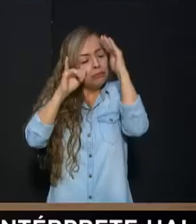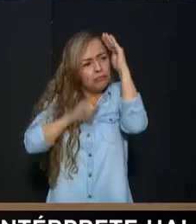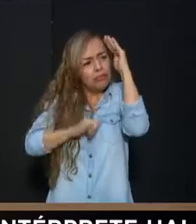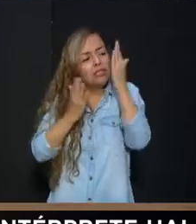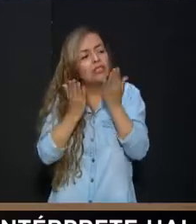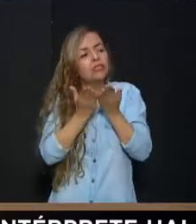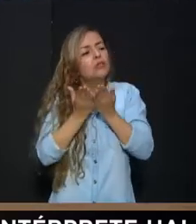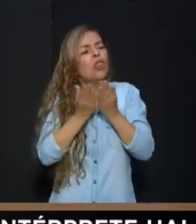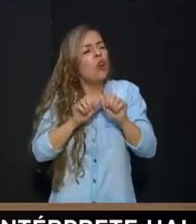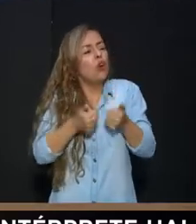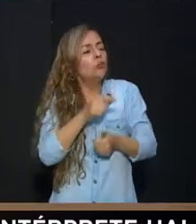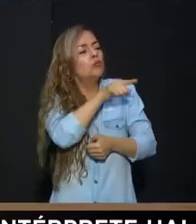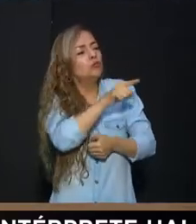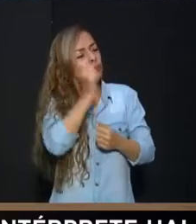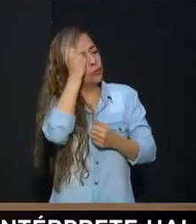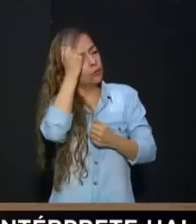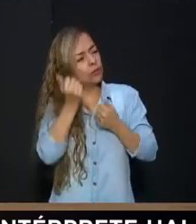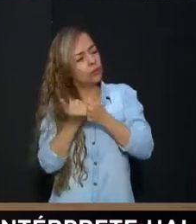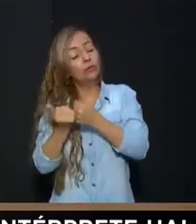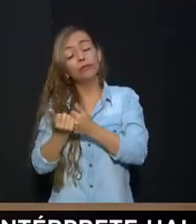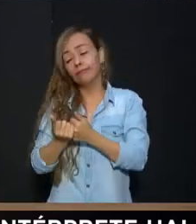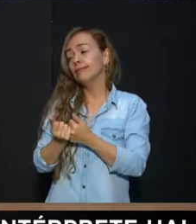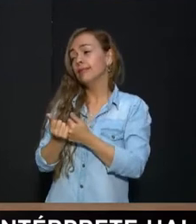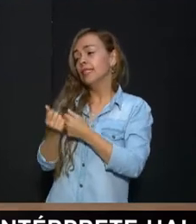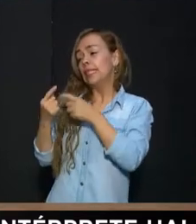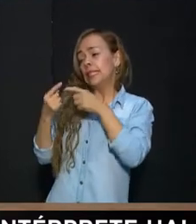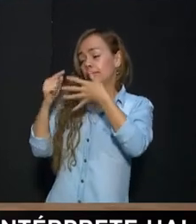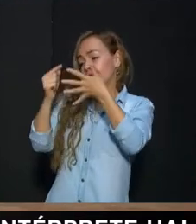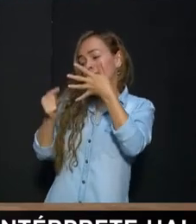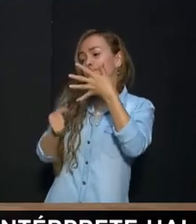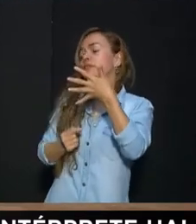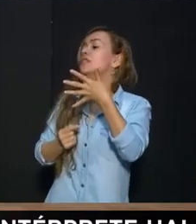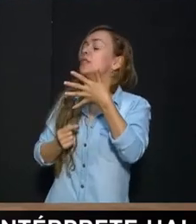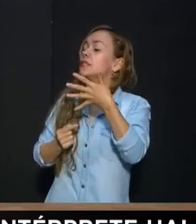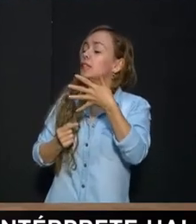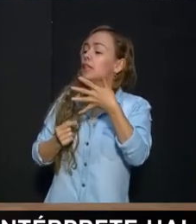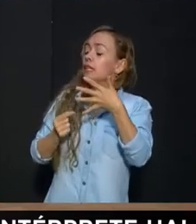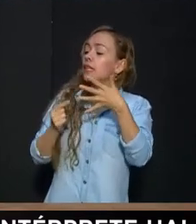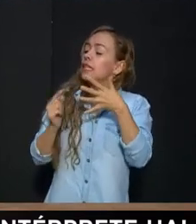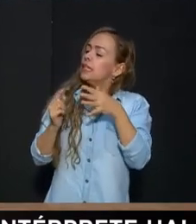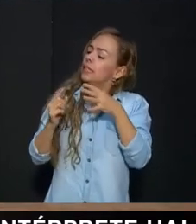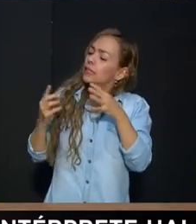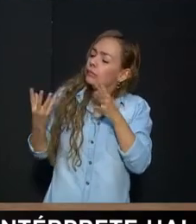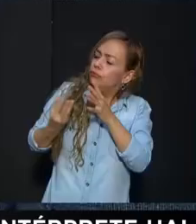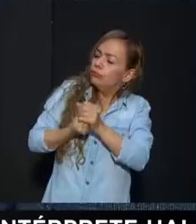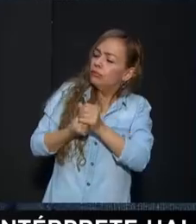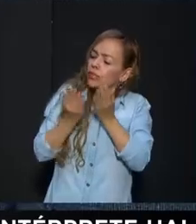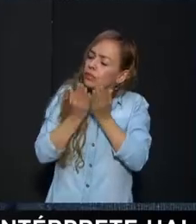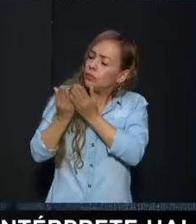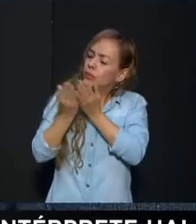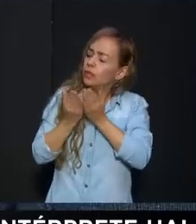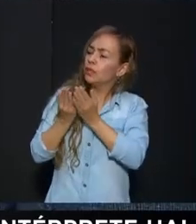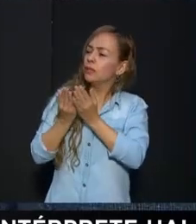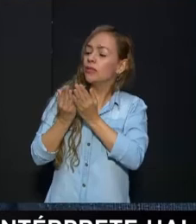Bueno, varias cositas Ahorita estábamos hablando del término de educación inclusiva en la pandemia Y yo pienso, hice una